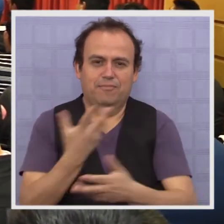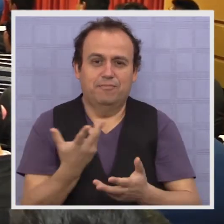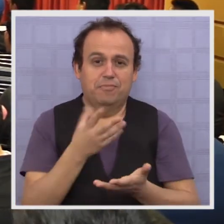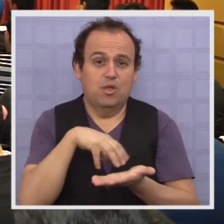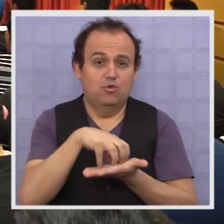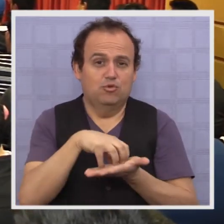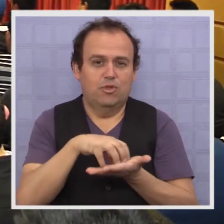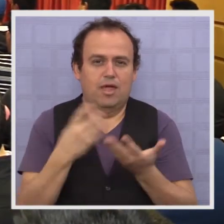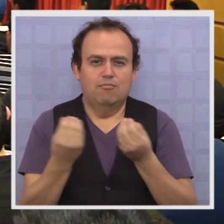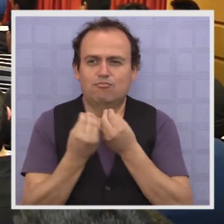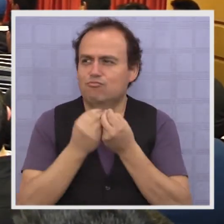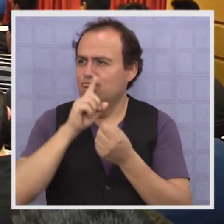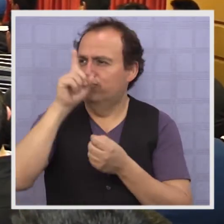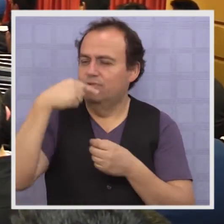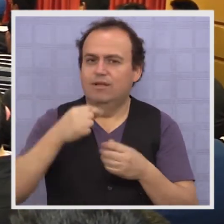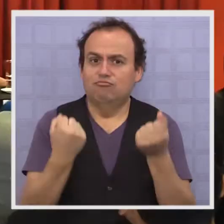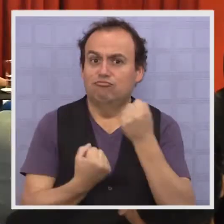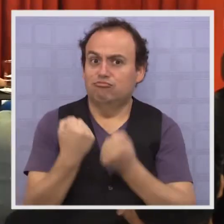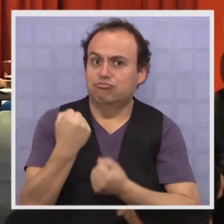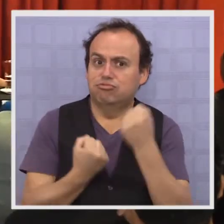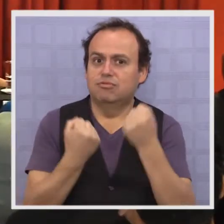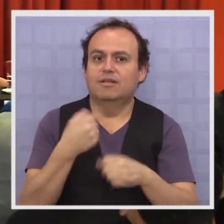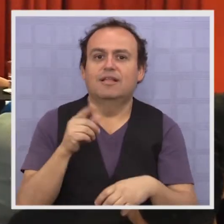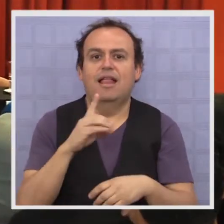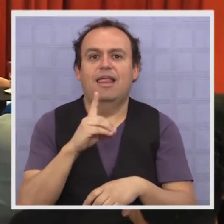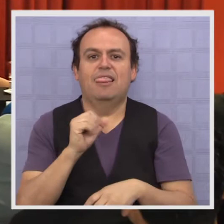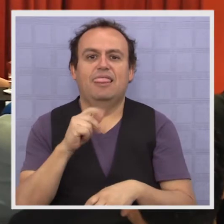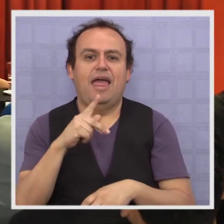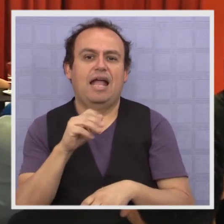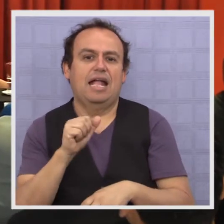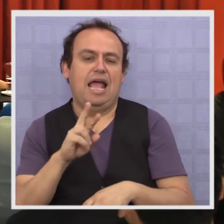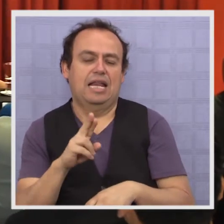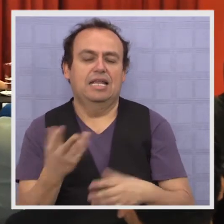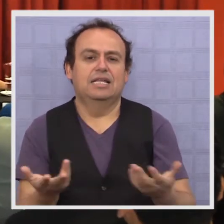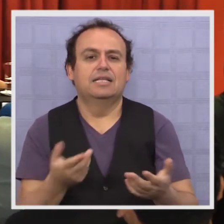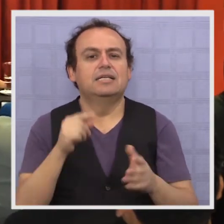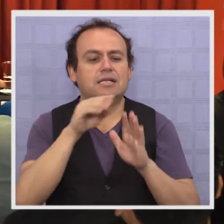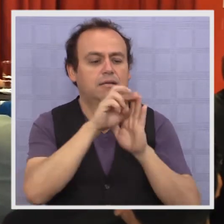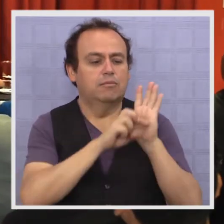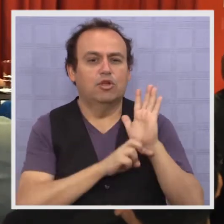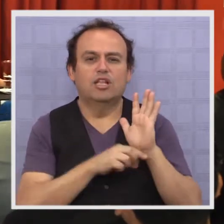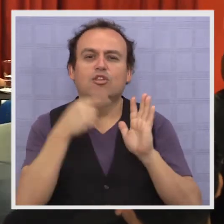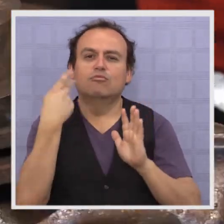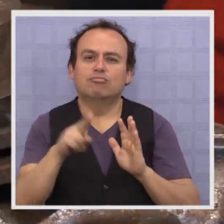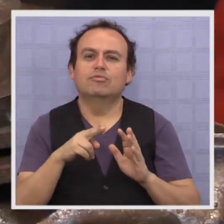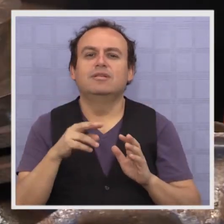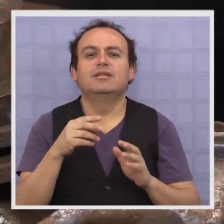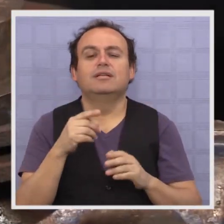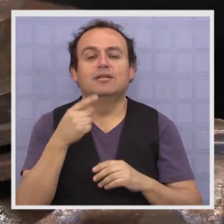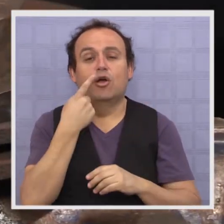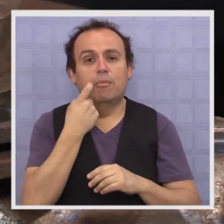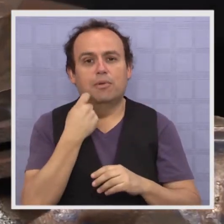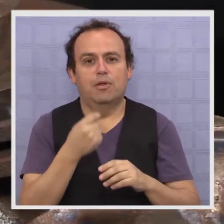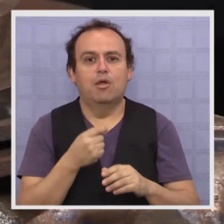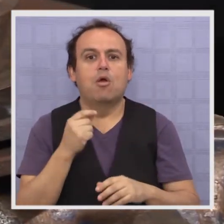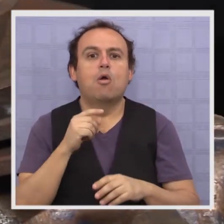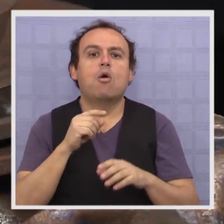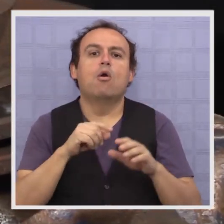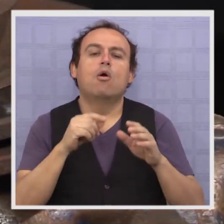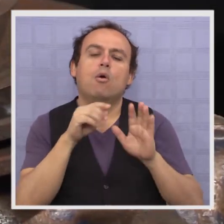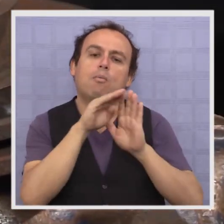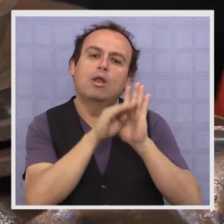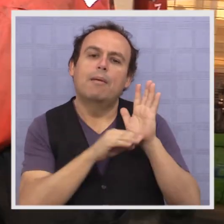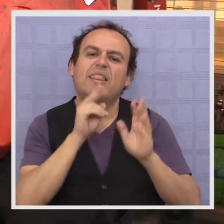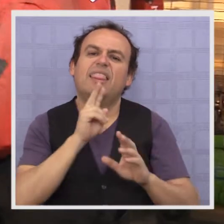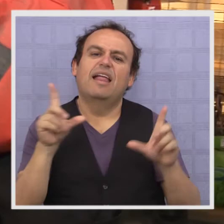tradición ya automovilística por el tema del Dakar. Dentro de los proyectos de Salazar está un nuevo programa de televisión que parte a